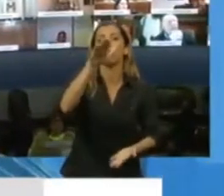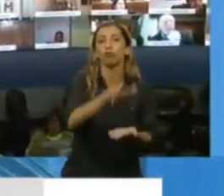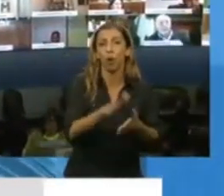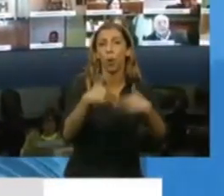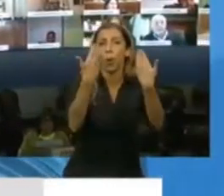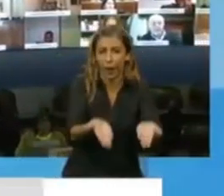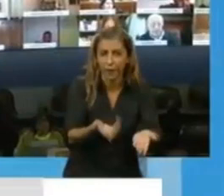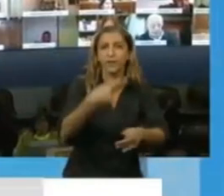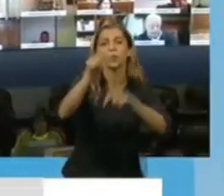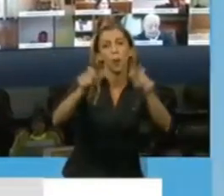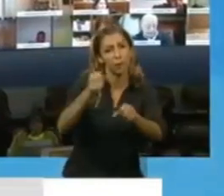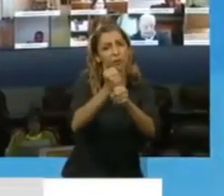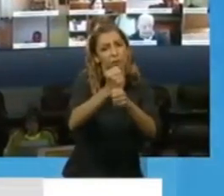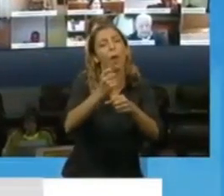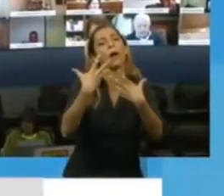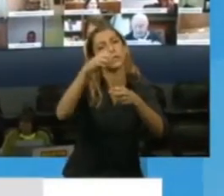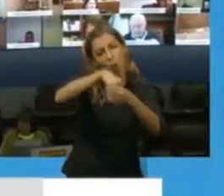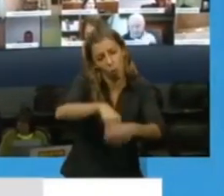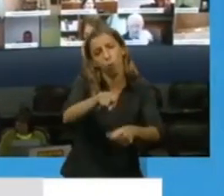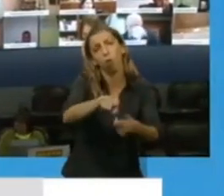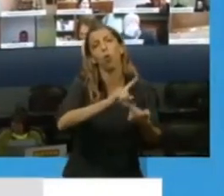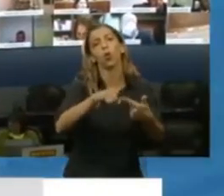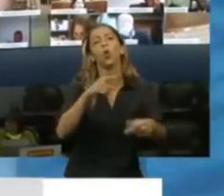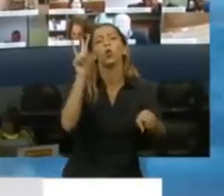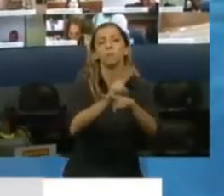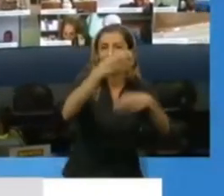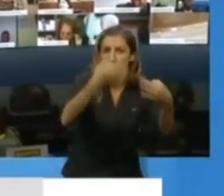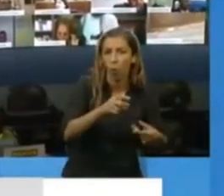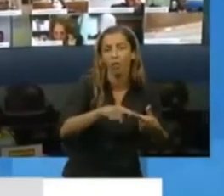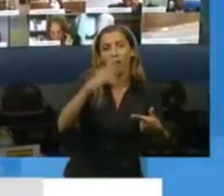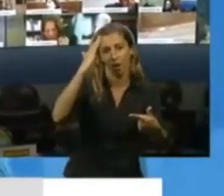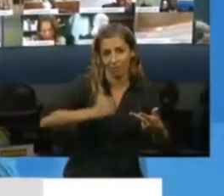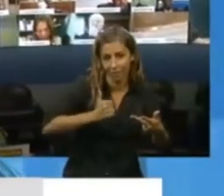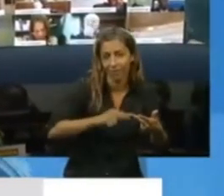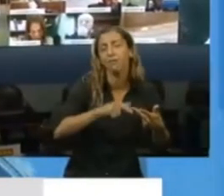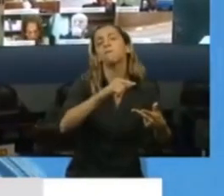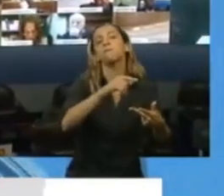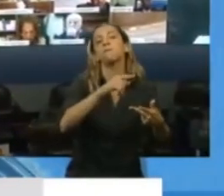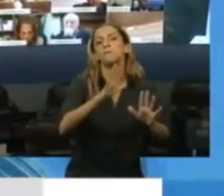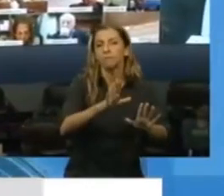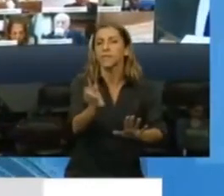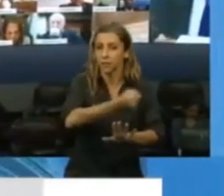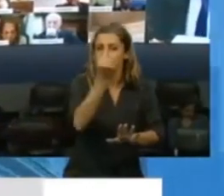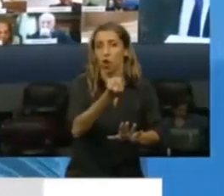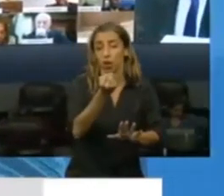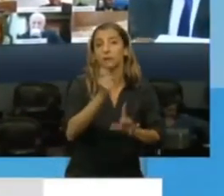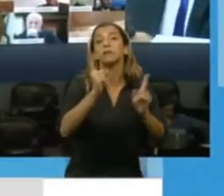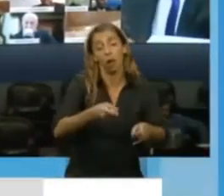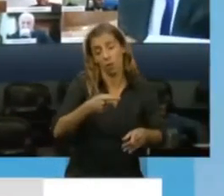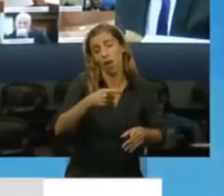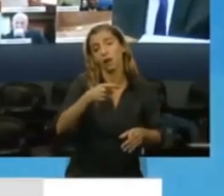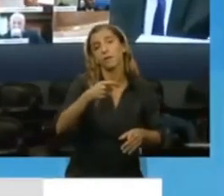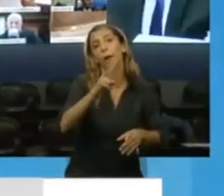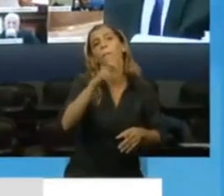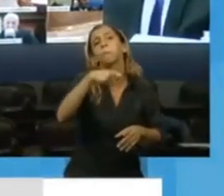trabajadores del sector de la salud, de seguridad, de fuerzas armadas y, lamentablemente, también la pensión a los familiares.